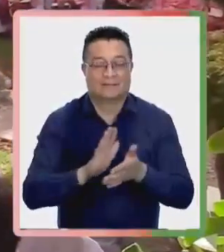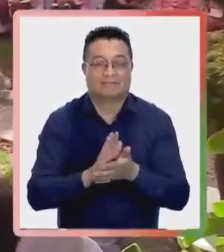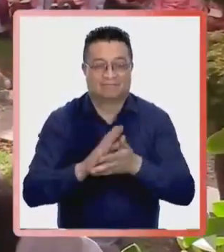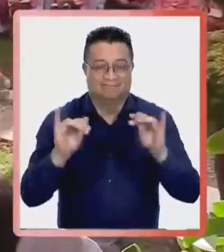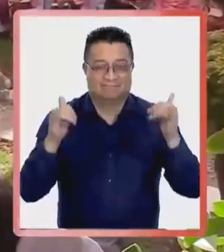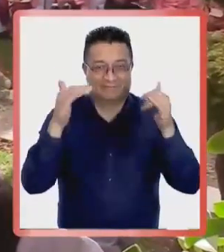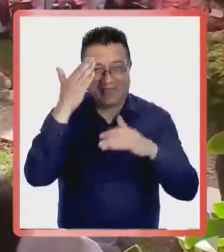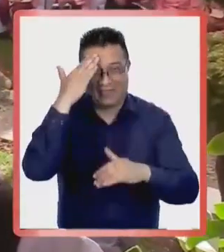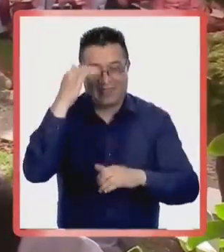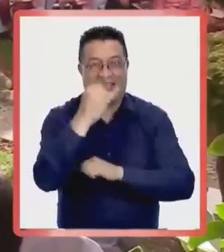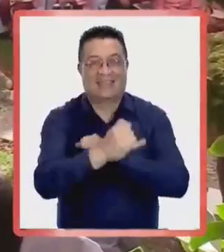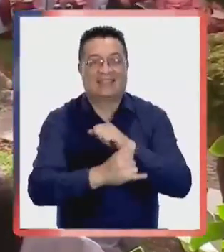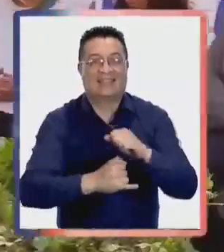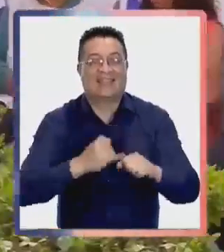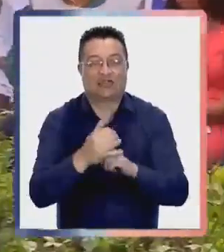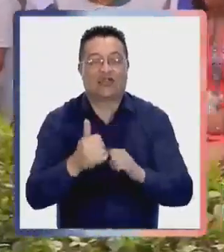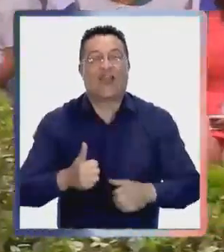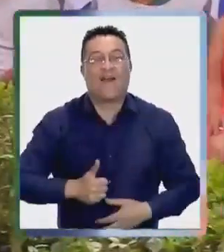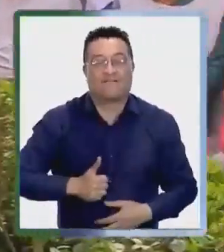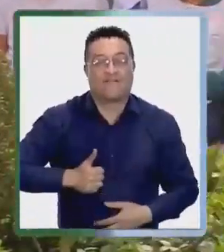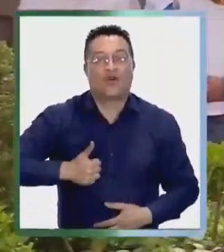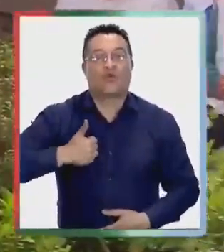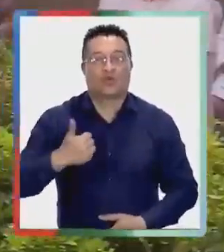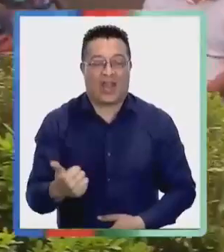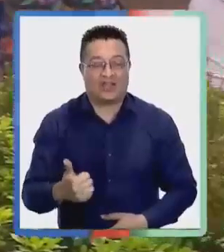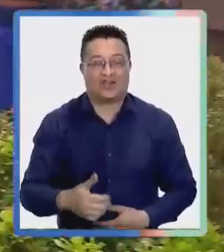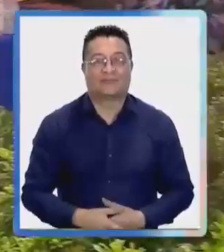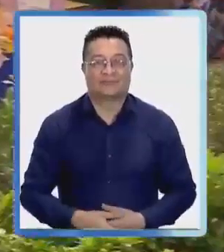en el marco de la celebración del Día Internacional de los Voluntarios.